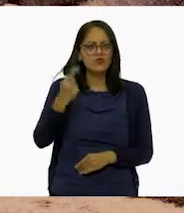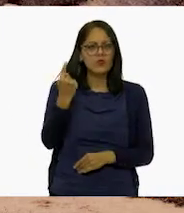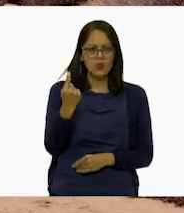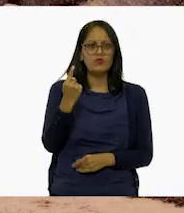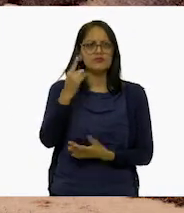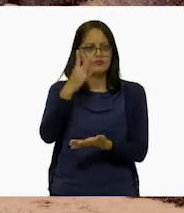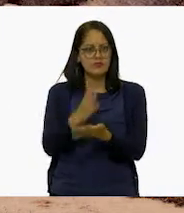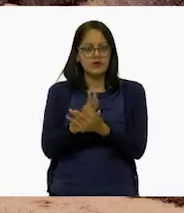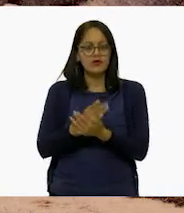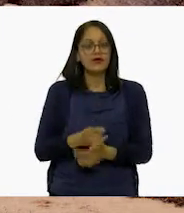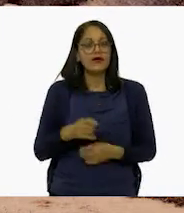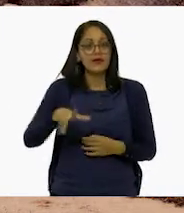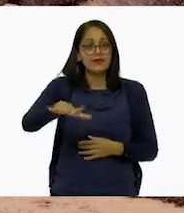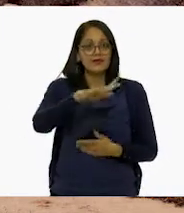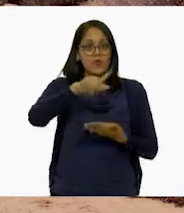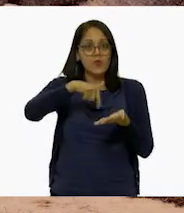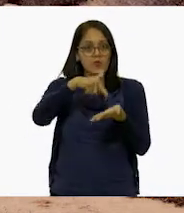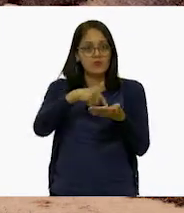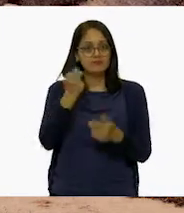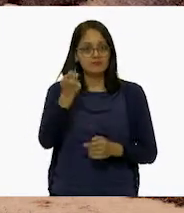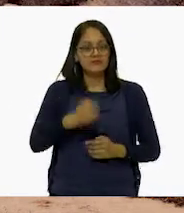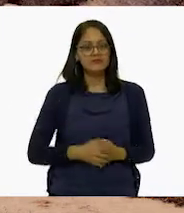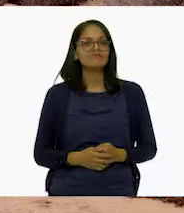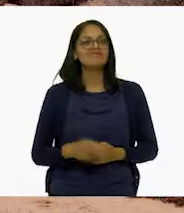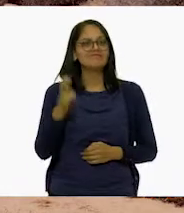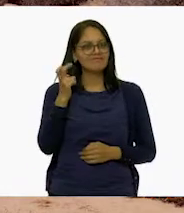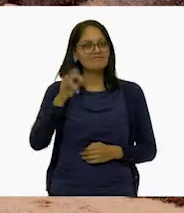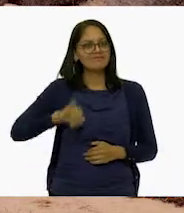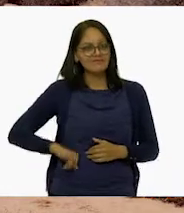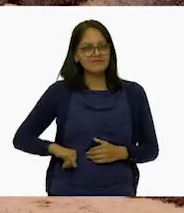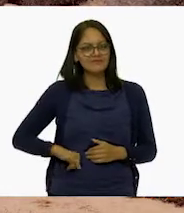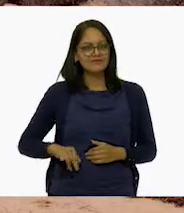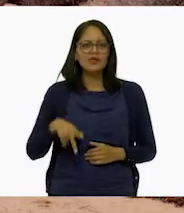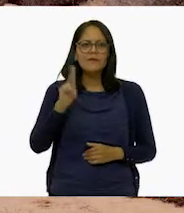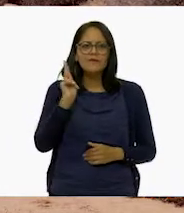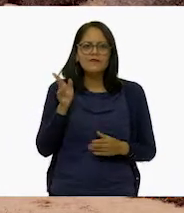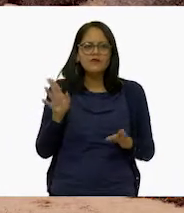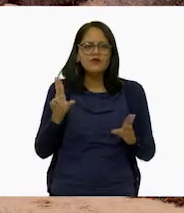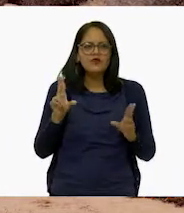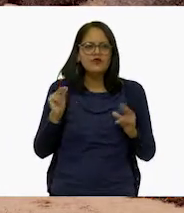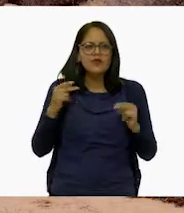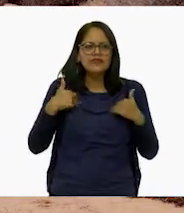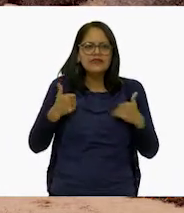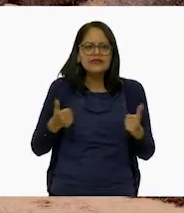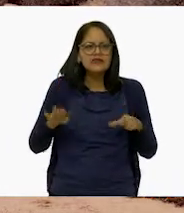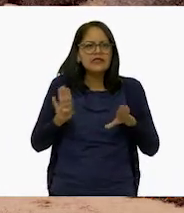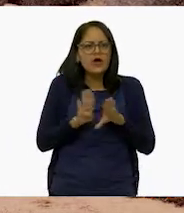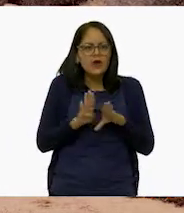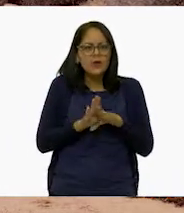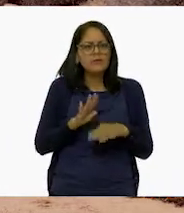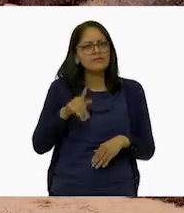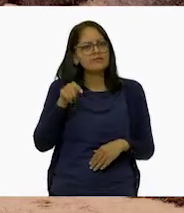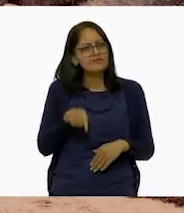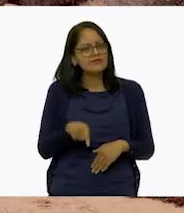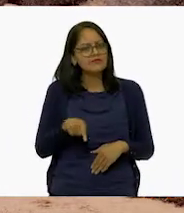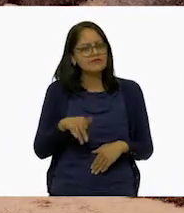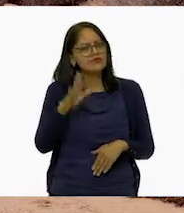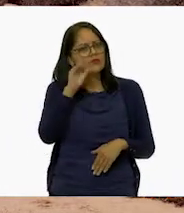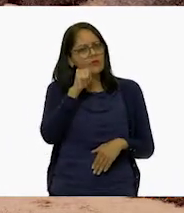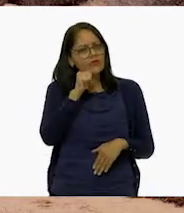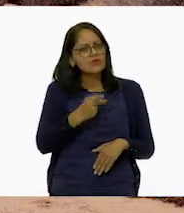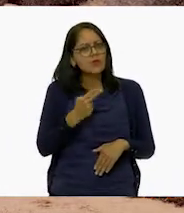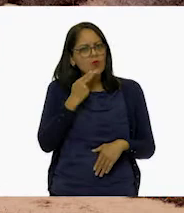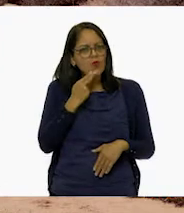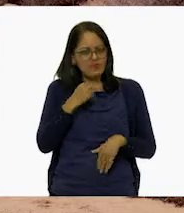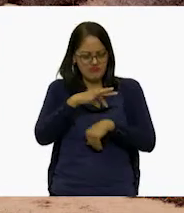única en este lugar. ¡Oh! ¡Eso es muy interesante! Pero sigo sin entender el por qué no podemos usar